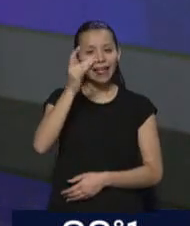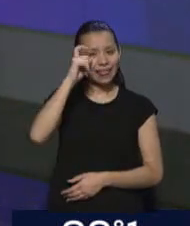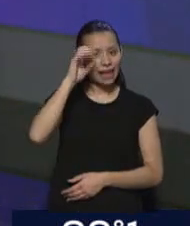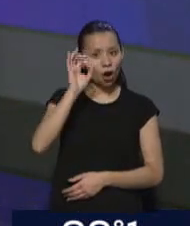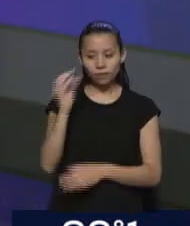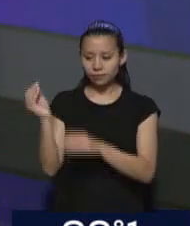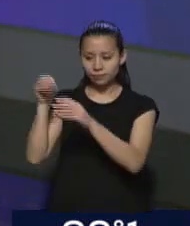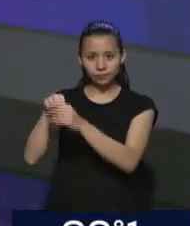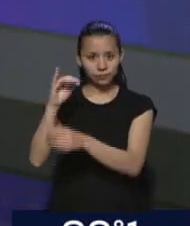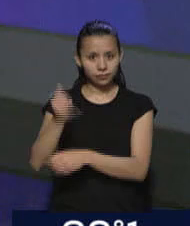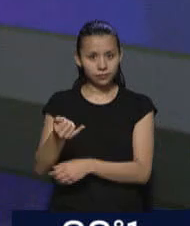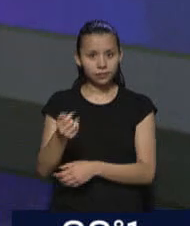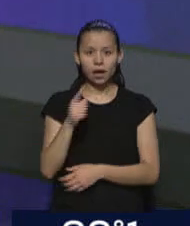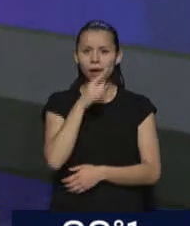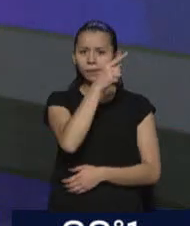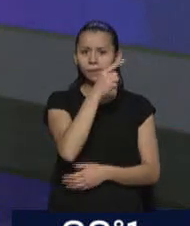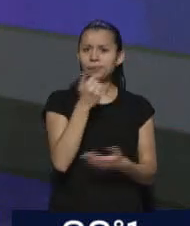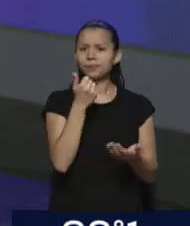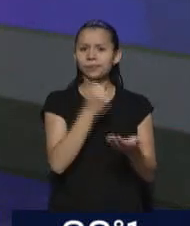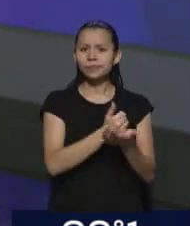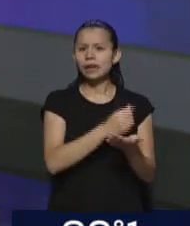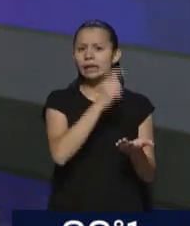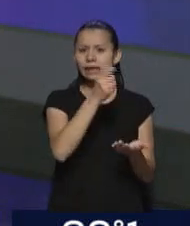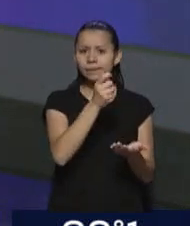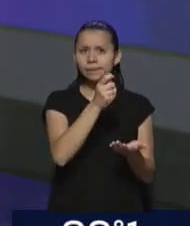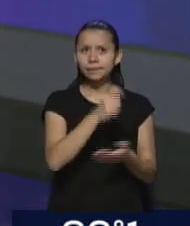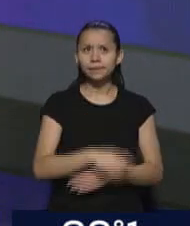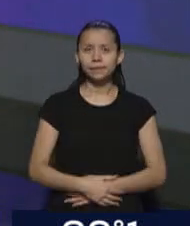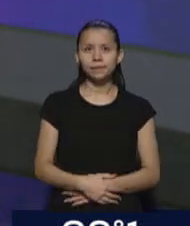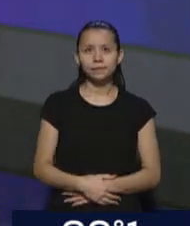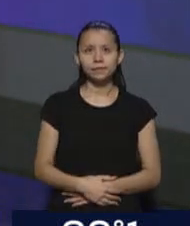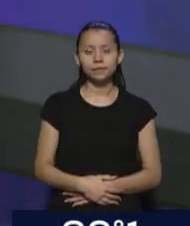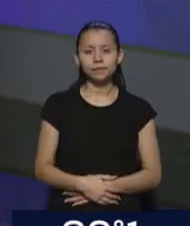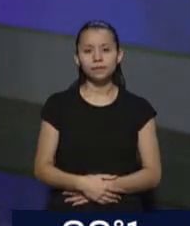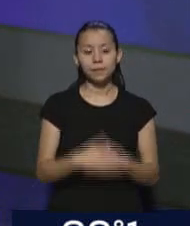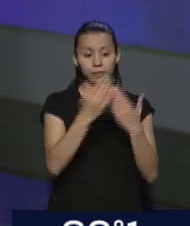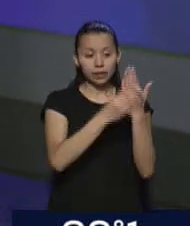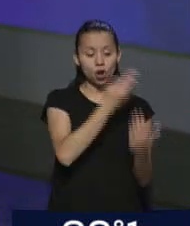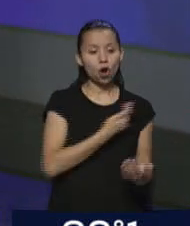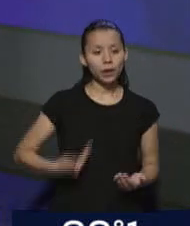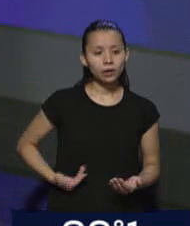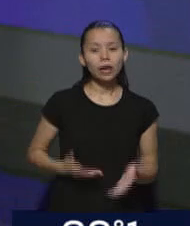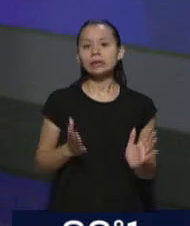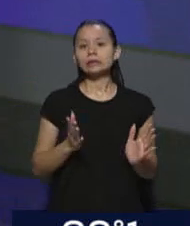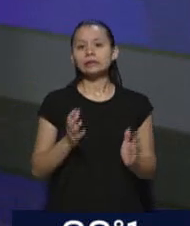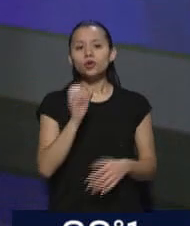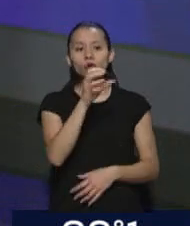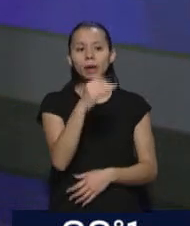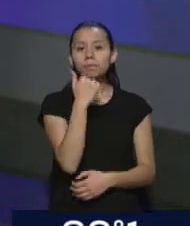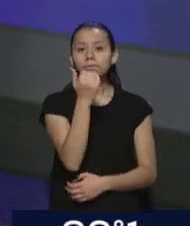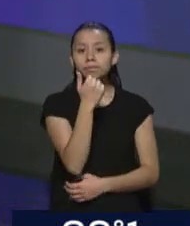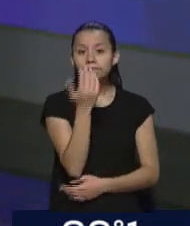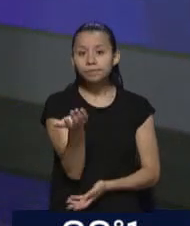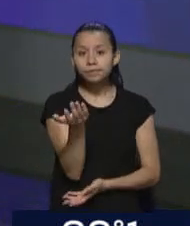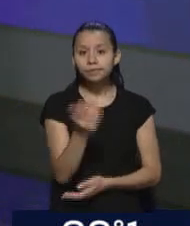un poquito por dónde va. ¿Quién está acá? El Ministerio de Gobierno, si lo tuviera, te lo diría. No se sabe. No, yo no lo tengo, no tengo el